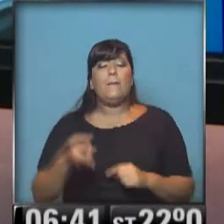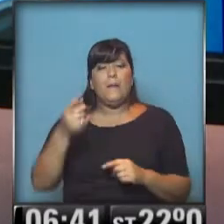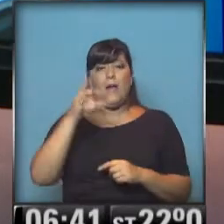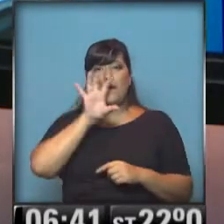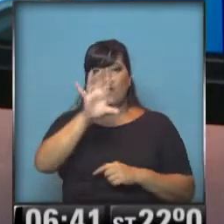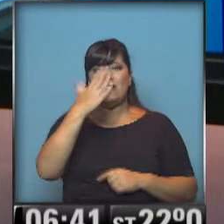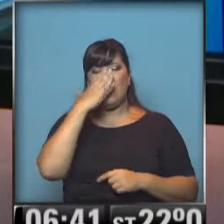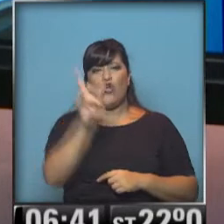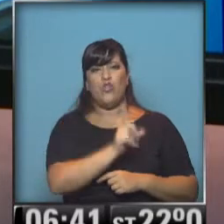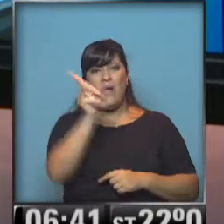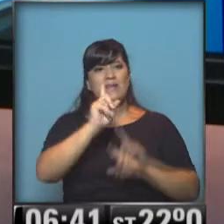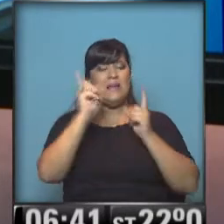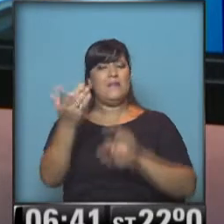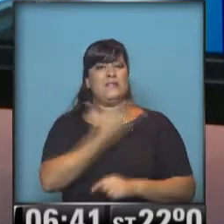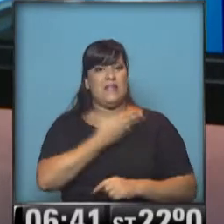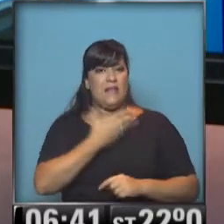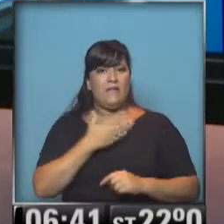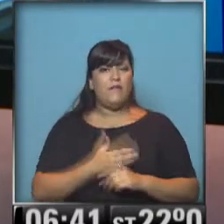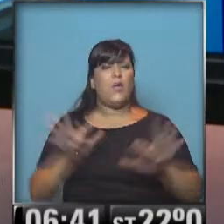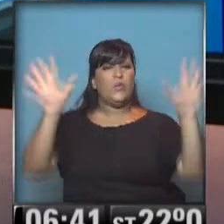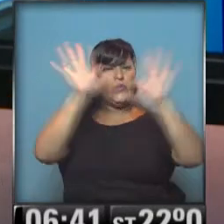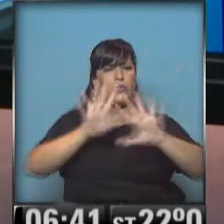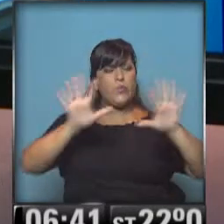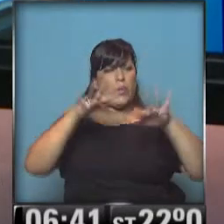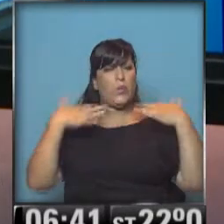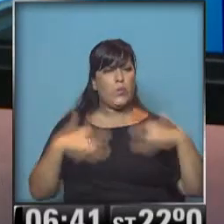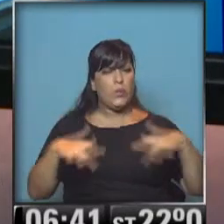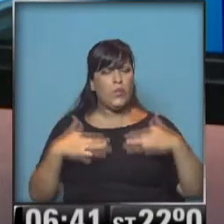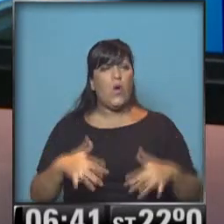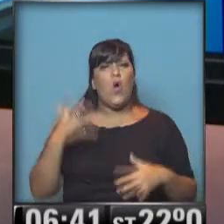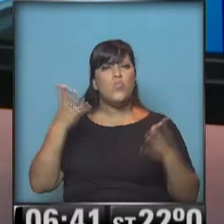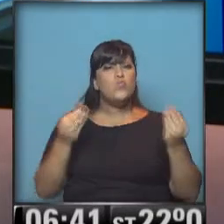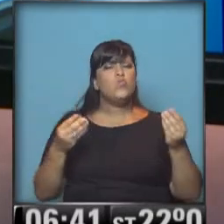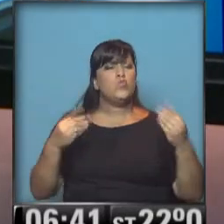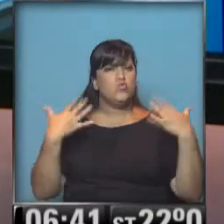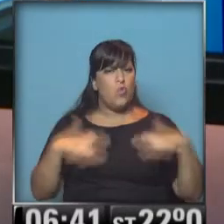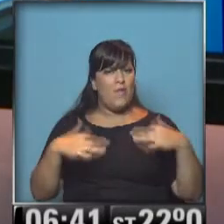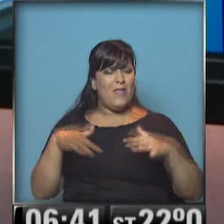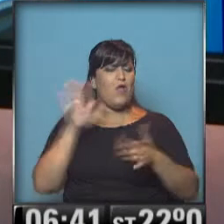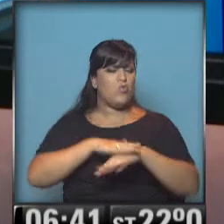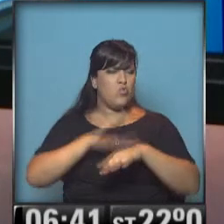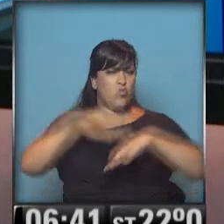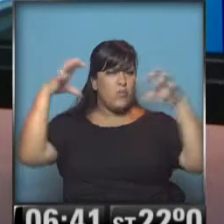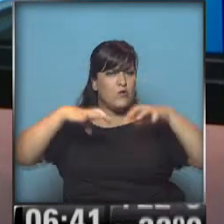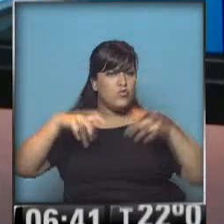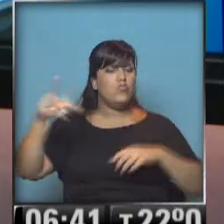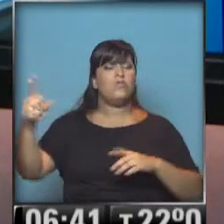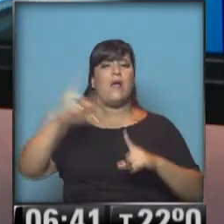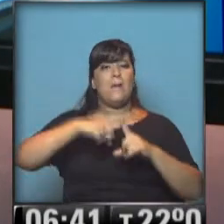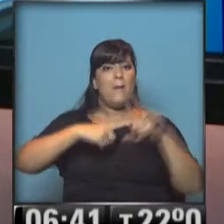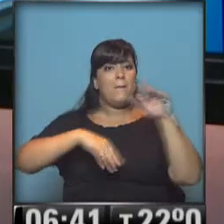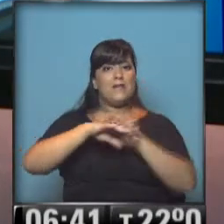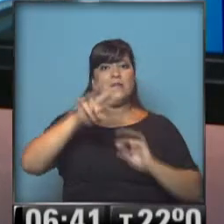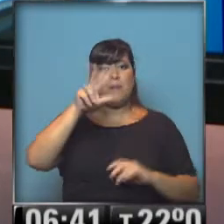provincia de Córdoba y Santa Fe. Las nieblas son bastante densas, recuerden que quedó mucha humedad en la región, máximas de 28 a 30